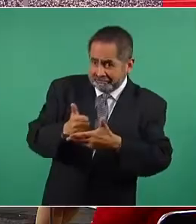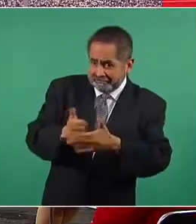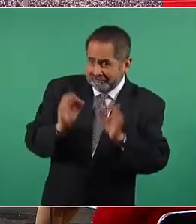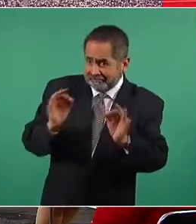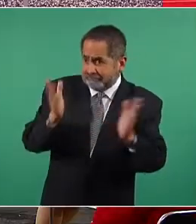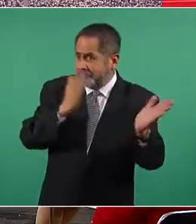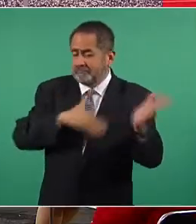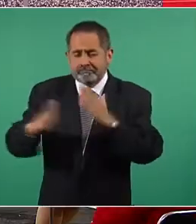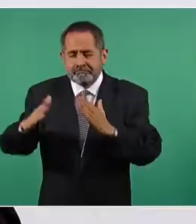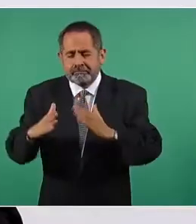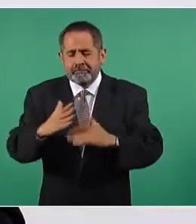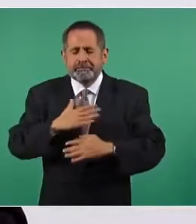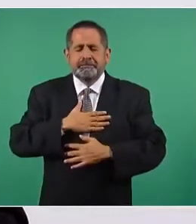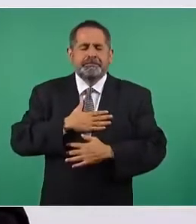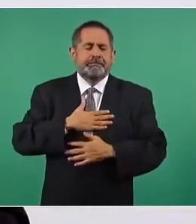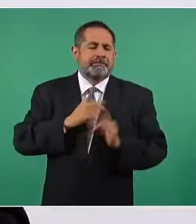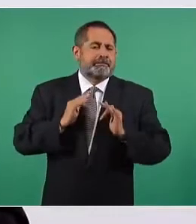próspero.